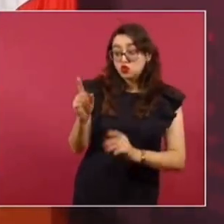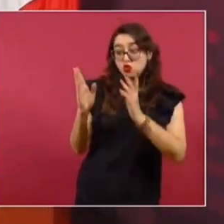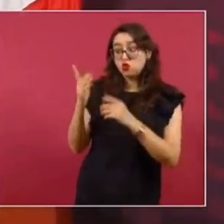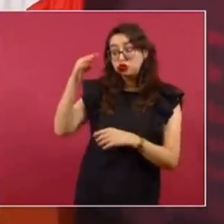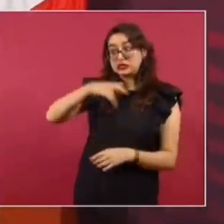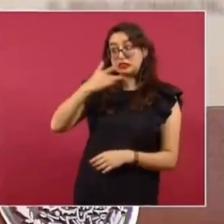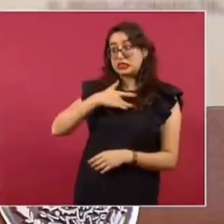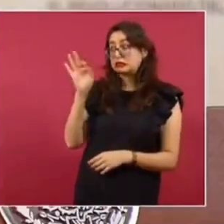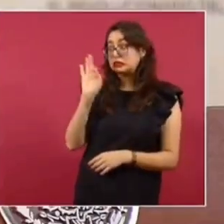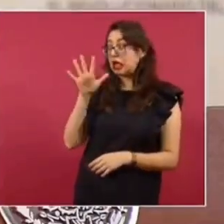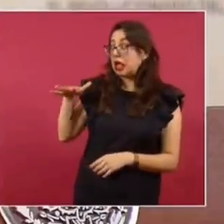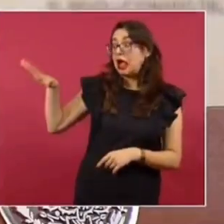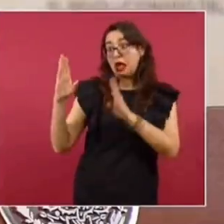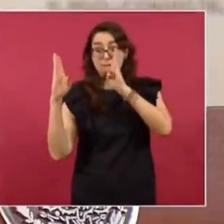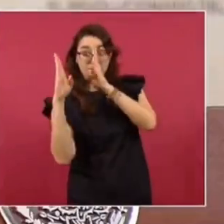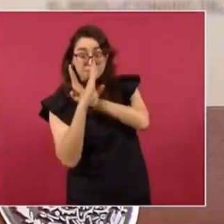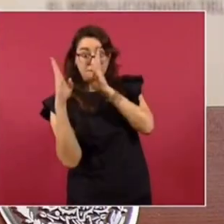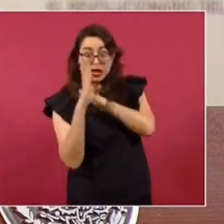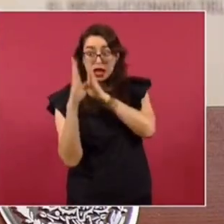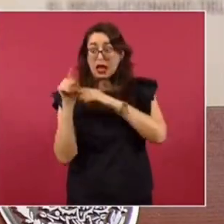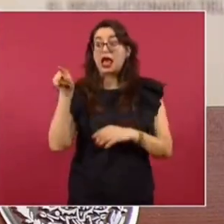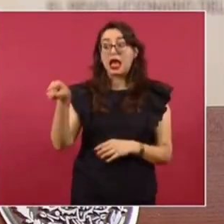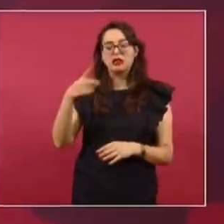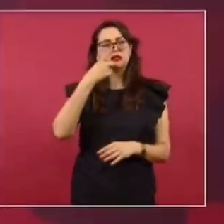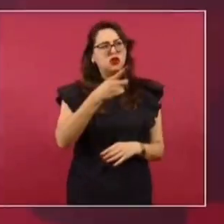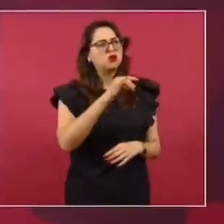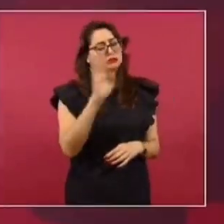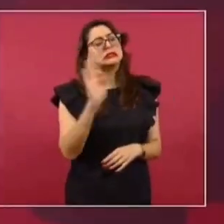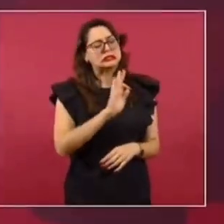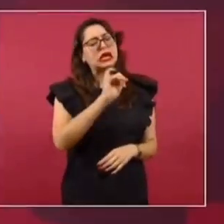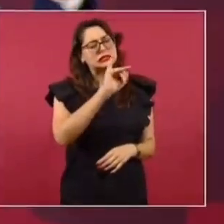contestó que probablemente sí. Nada más que, ¿de parte de quién?